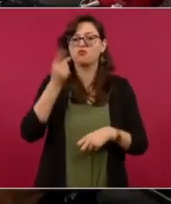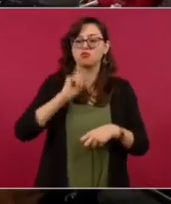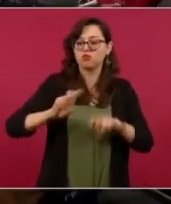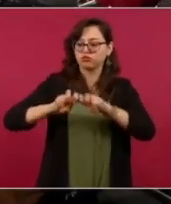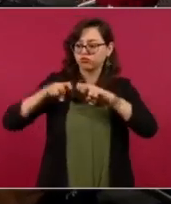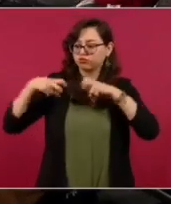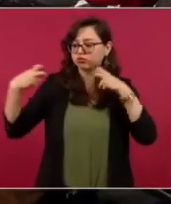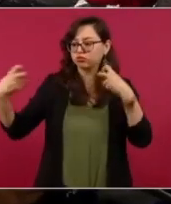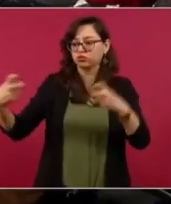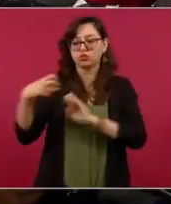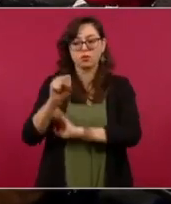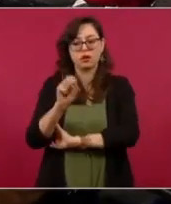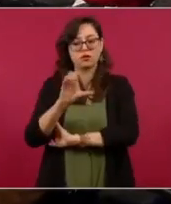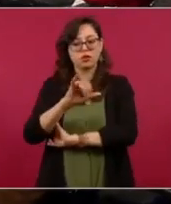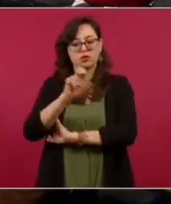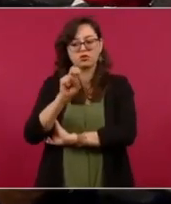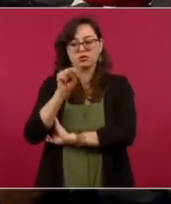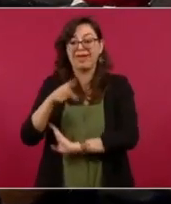cuando menos